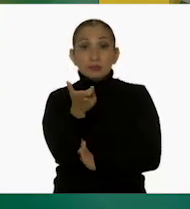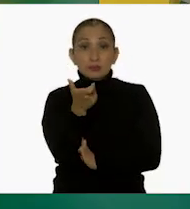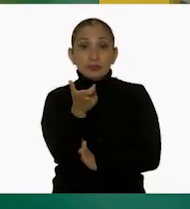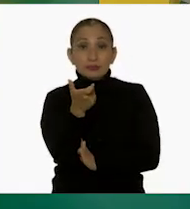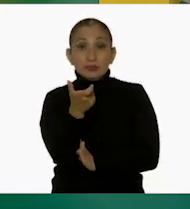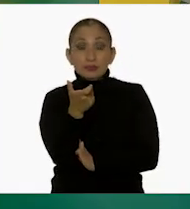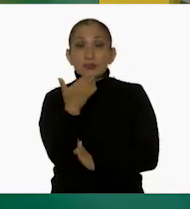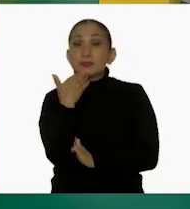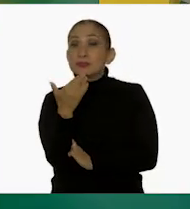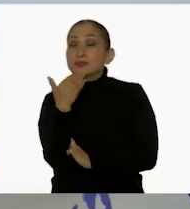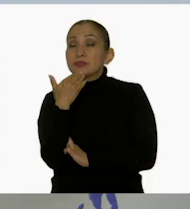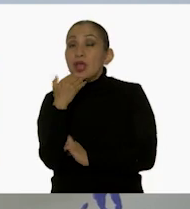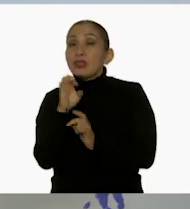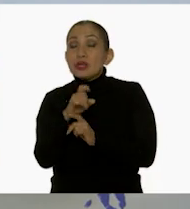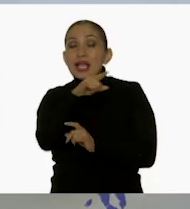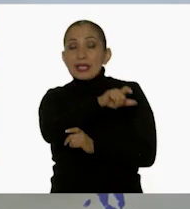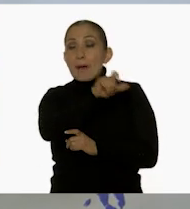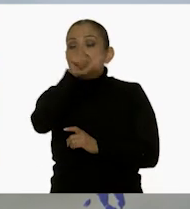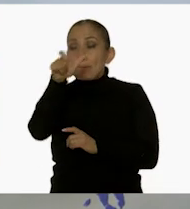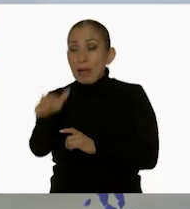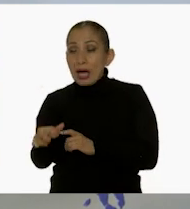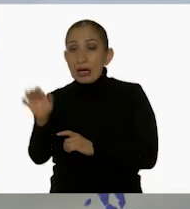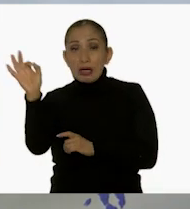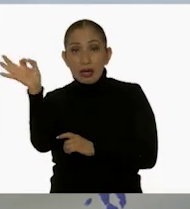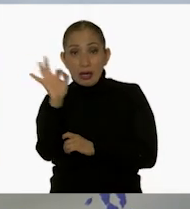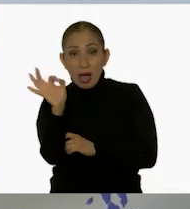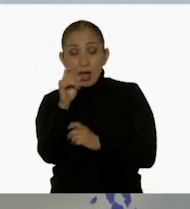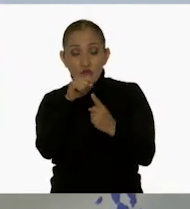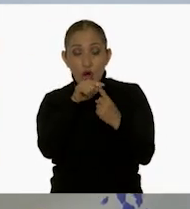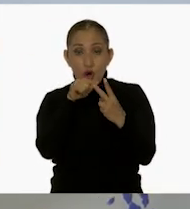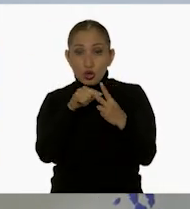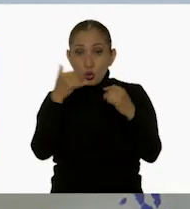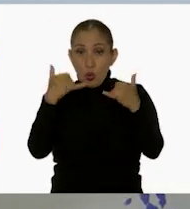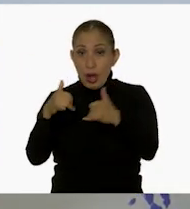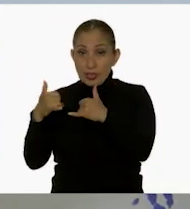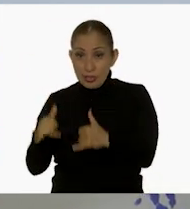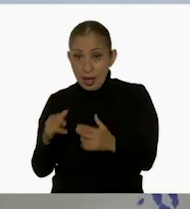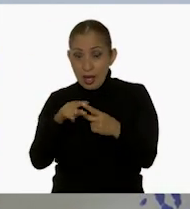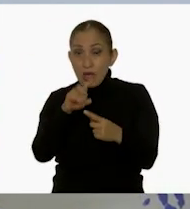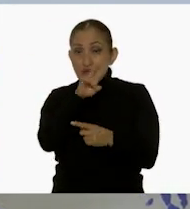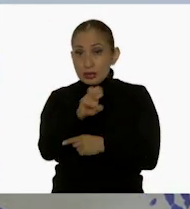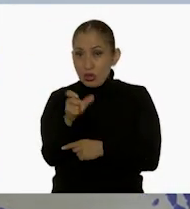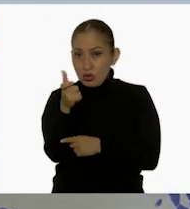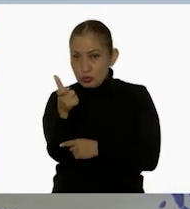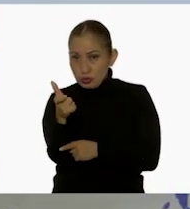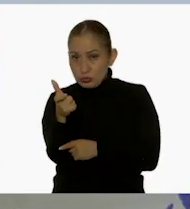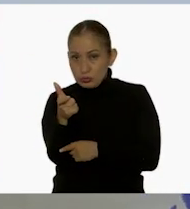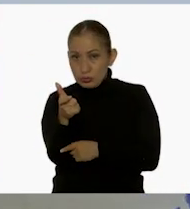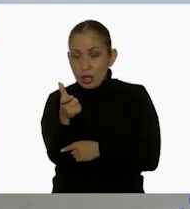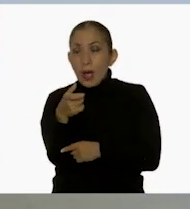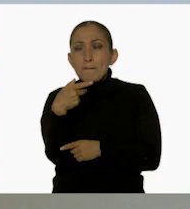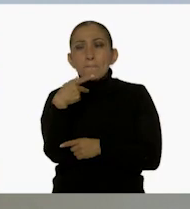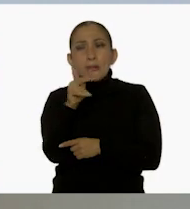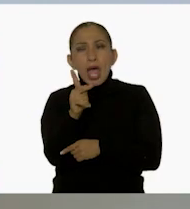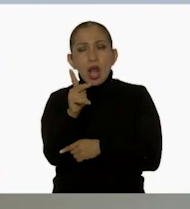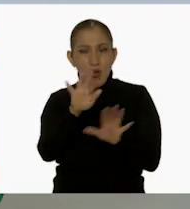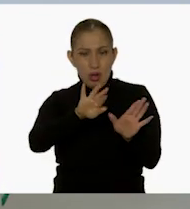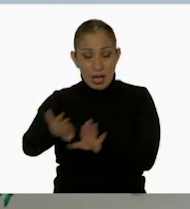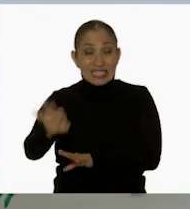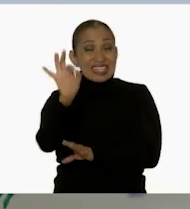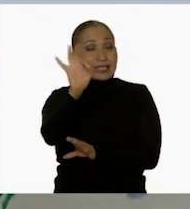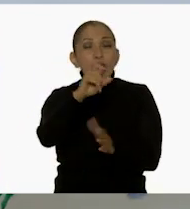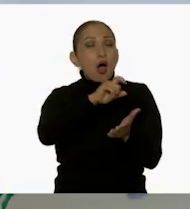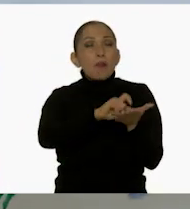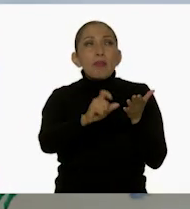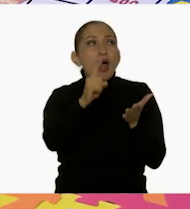Muy bien. Entonces, ella tendría que pagar por los dos cosas que compró 200 pesos. Pero si comprara